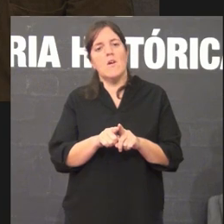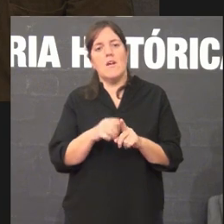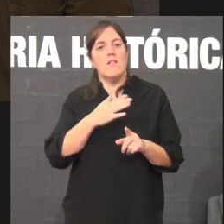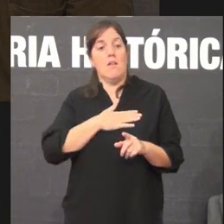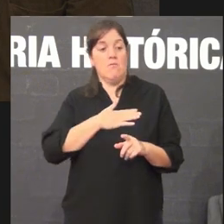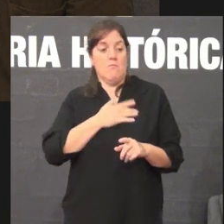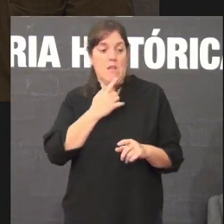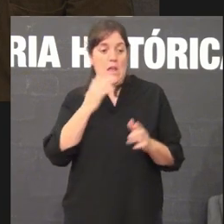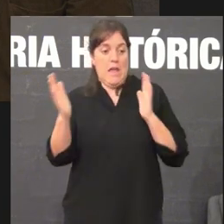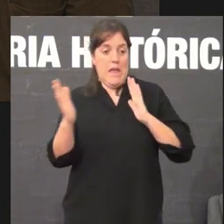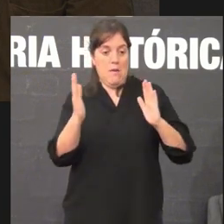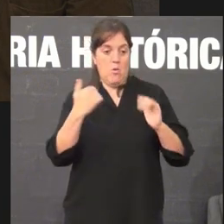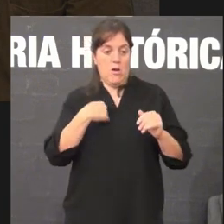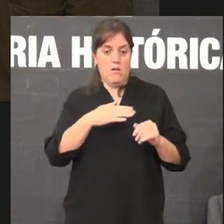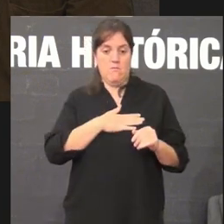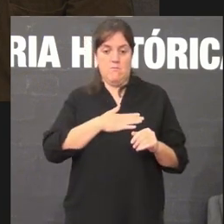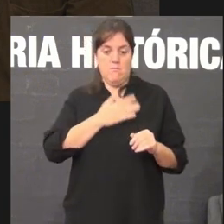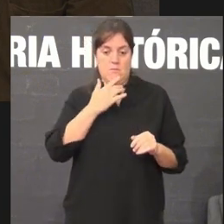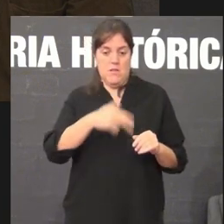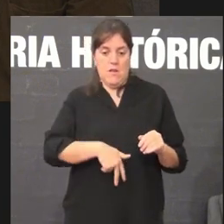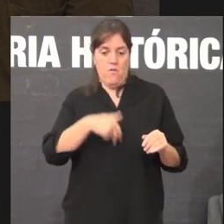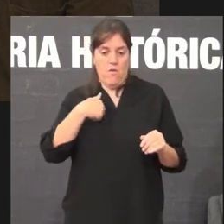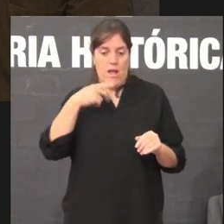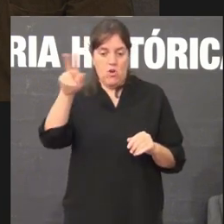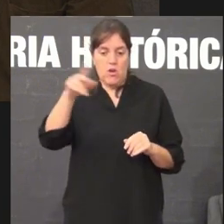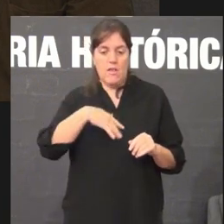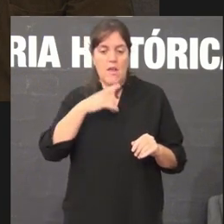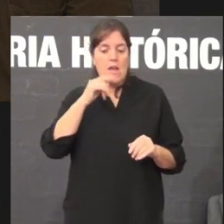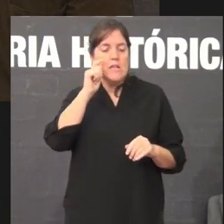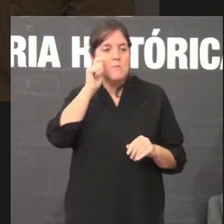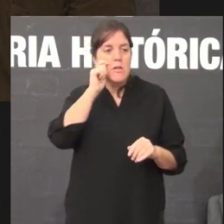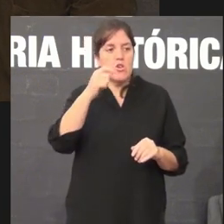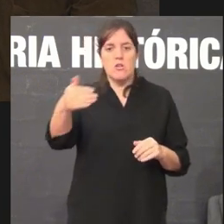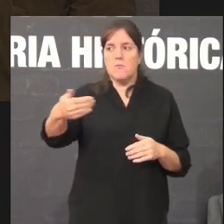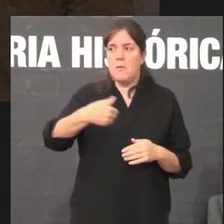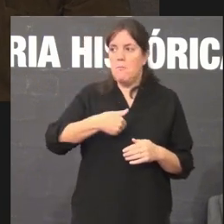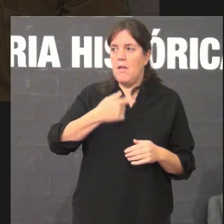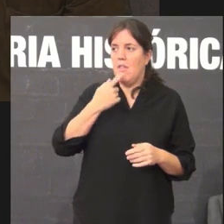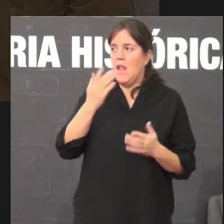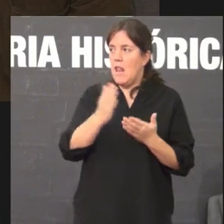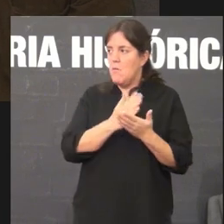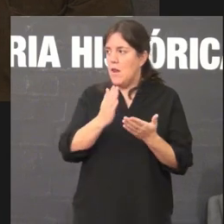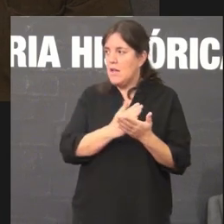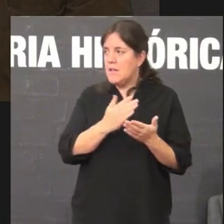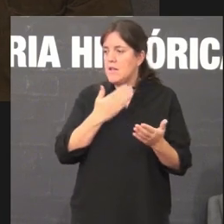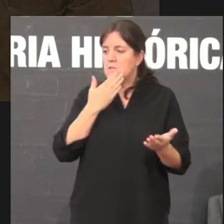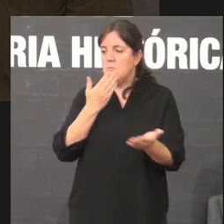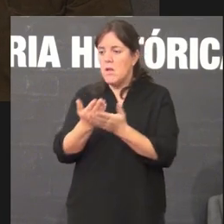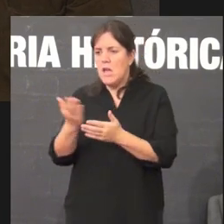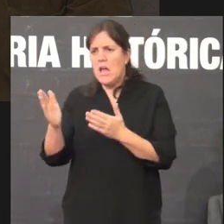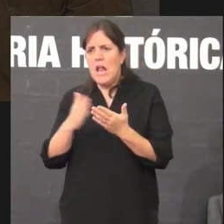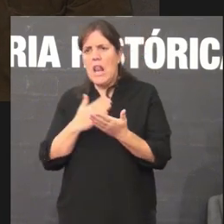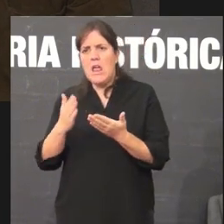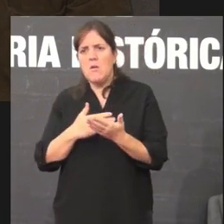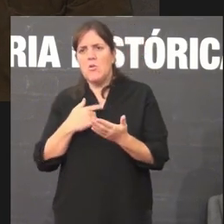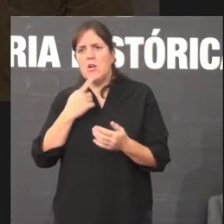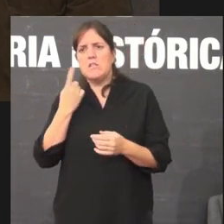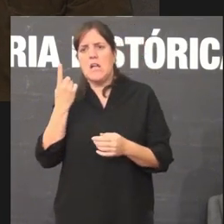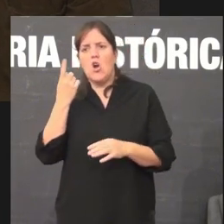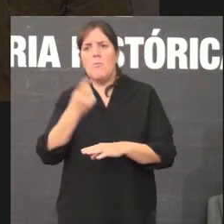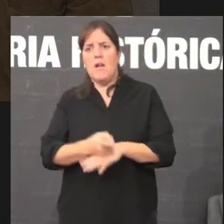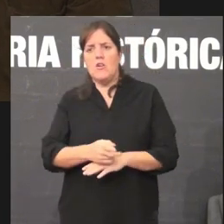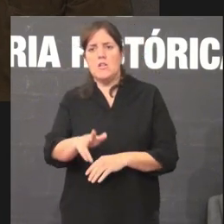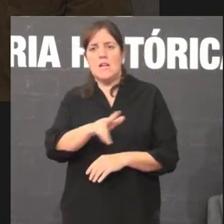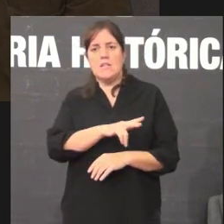época coñezo casos de inspectores que lle piden as libretas e os libros que están obrigados a dar en